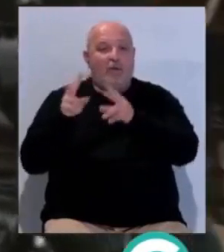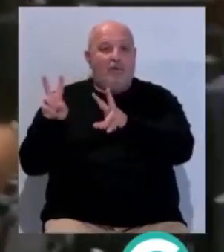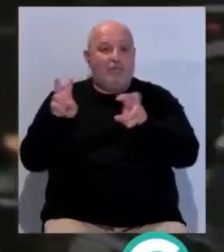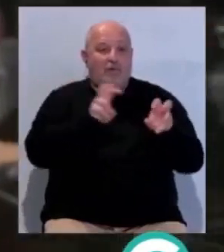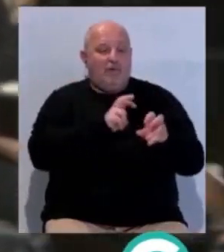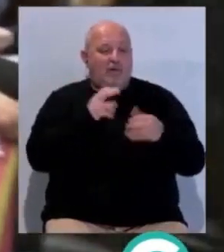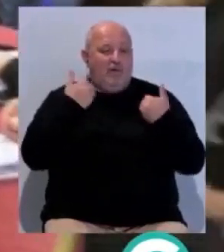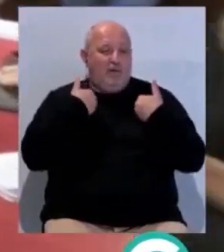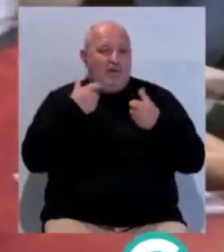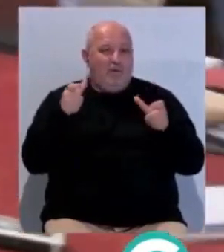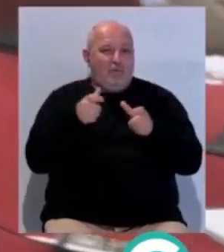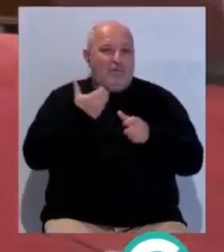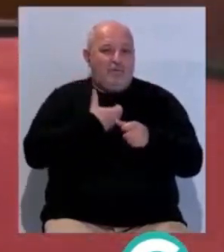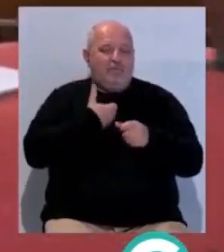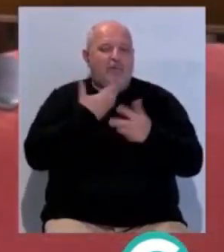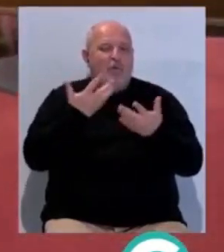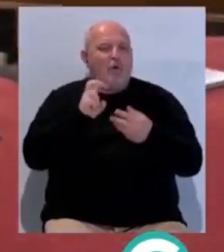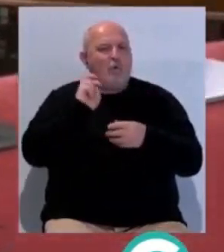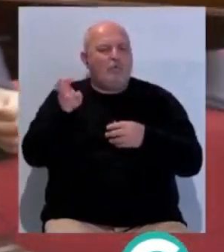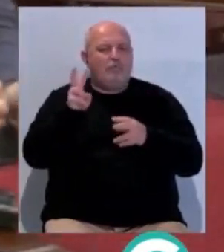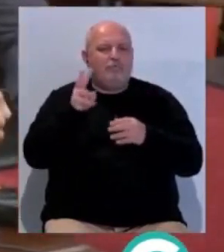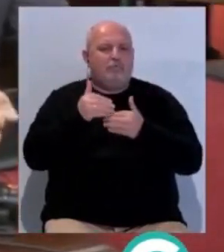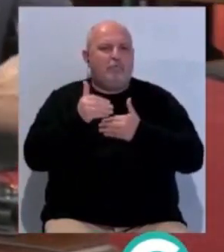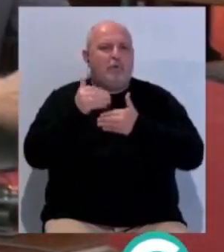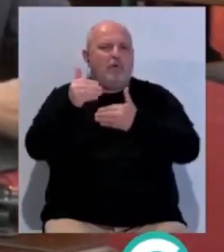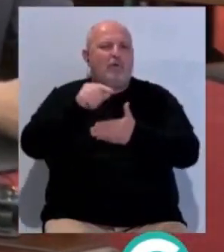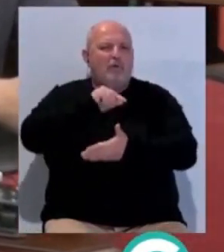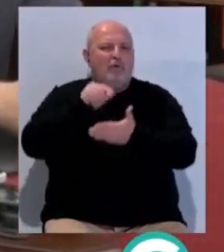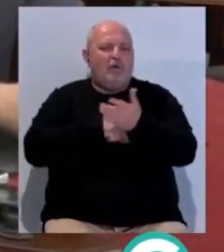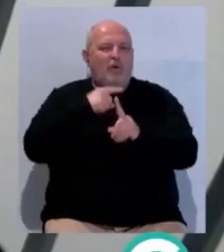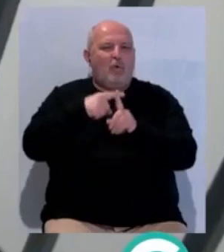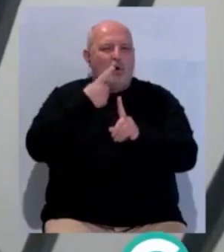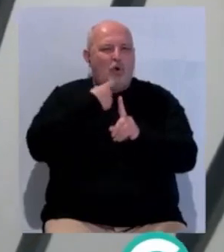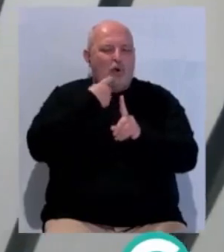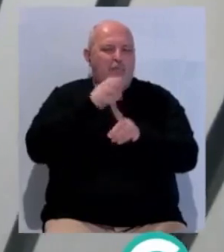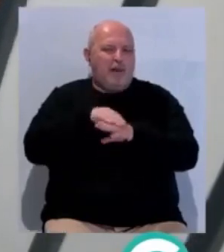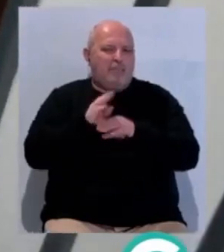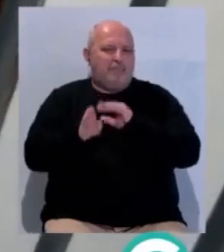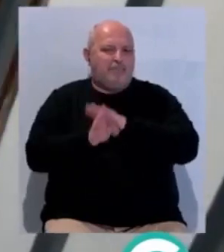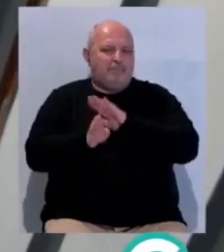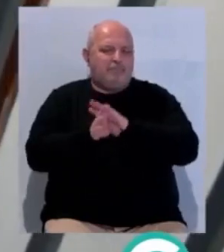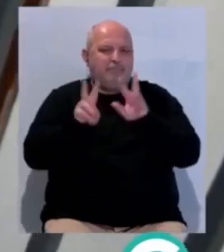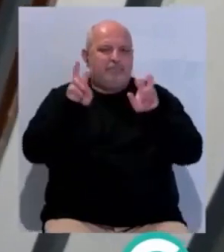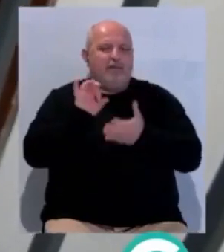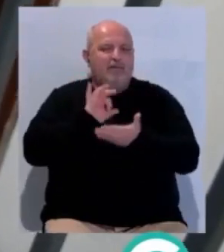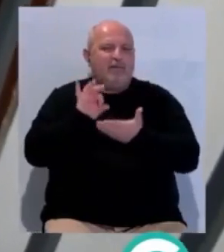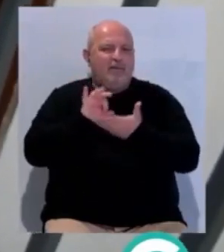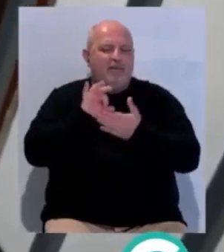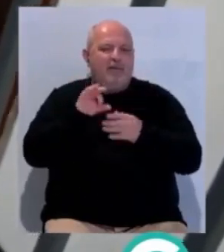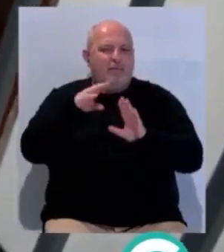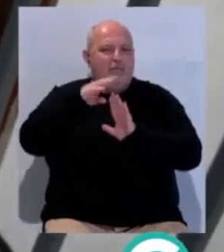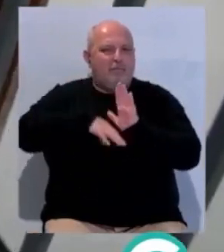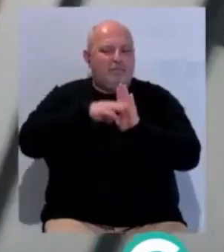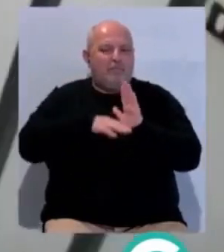autorizados por la Junta de Gobierno, destacar también la prórroga del contrato con Cruz Roja para seguir prestando el servicio del